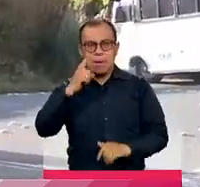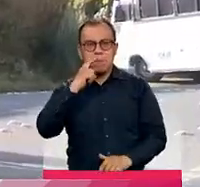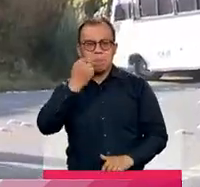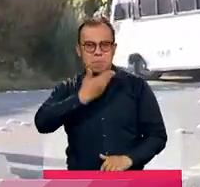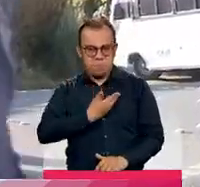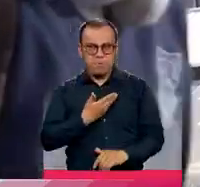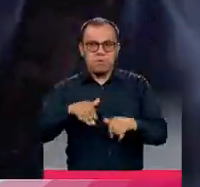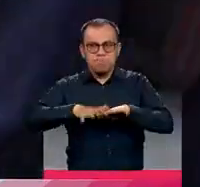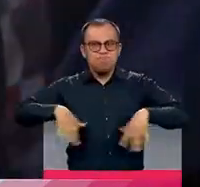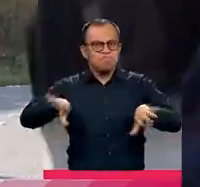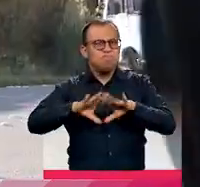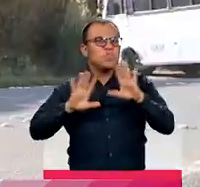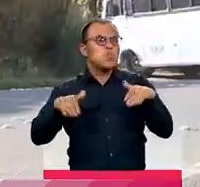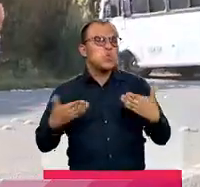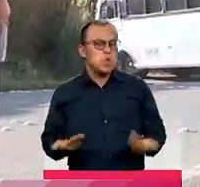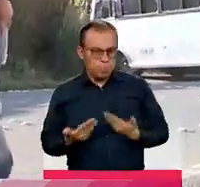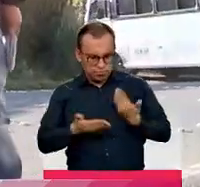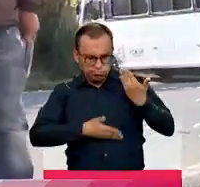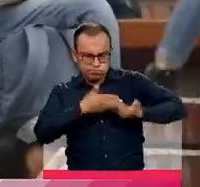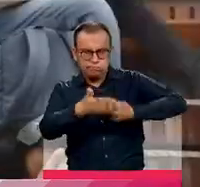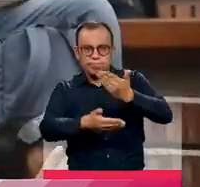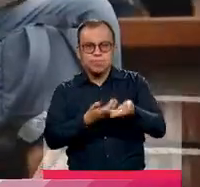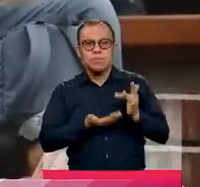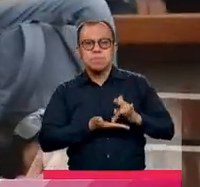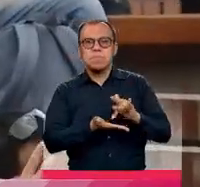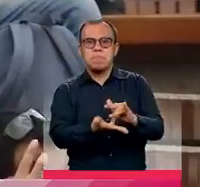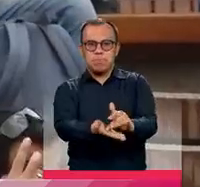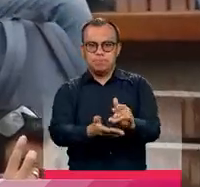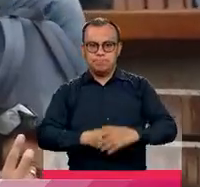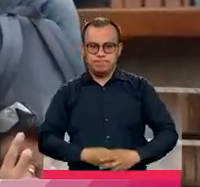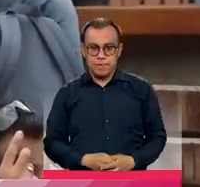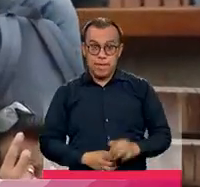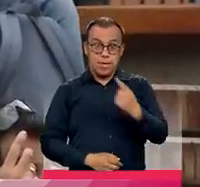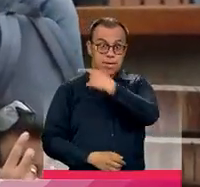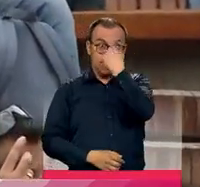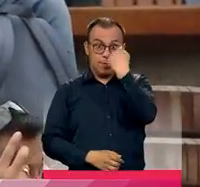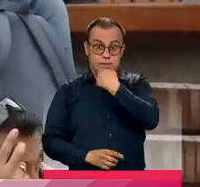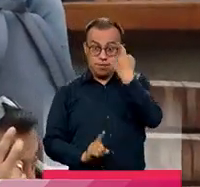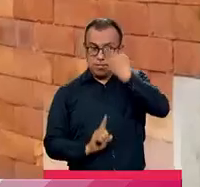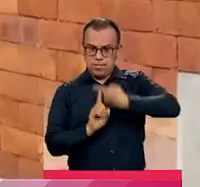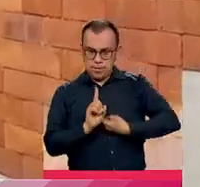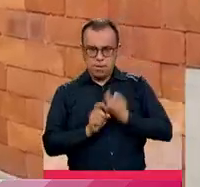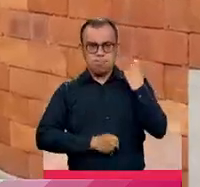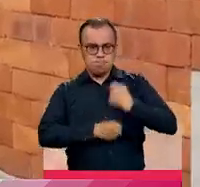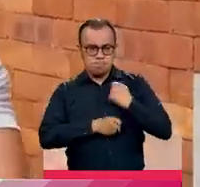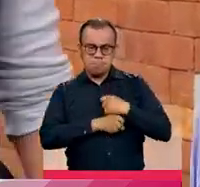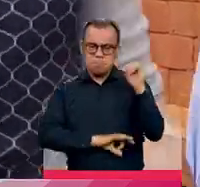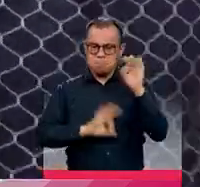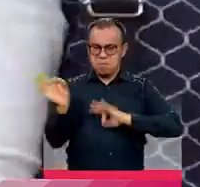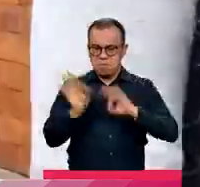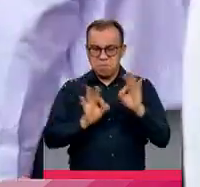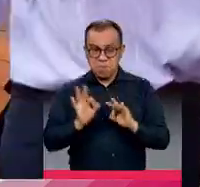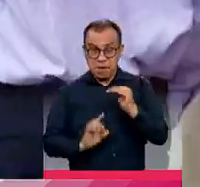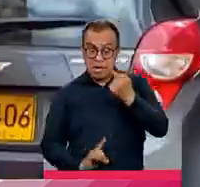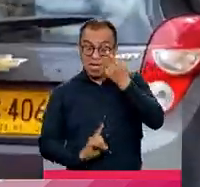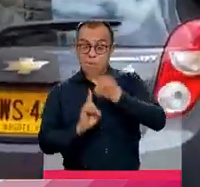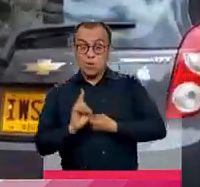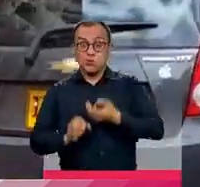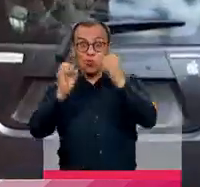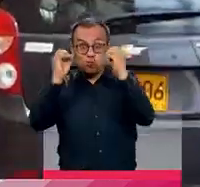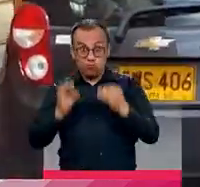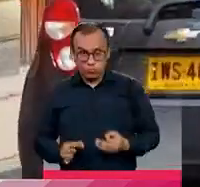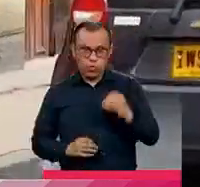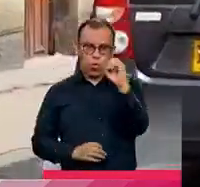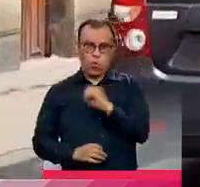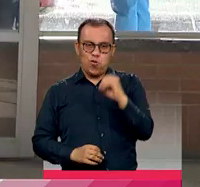familia para definir cómo sería desarrollada la presencialidad. En septiembre será realizado el trabajo preparatorio para que en octubre puedan comenzar las